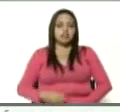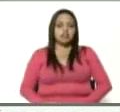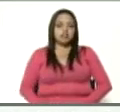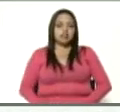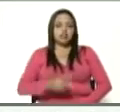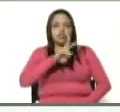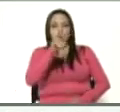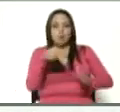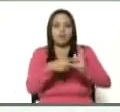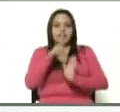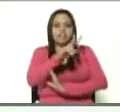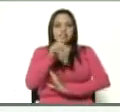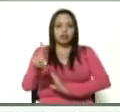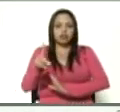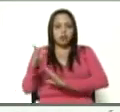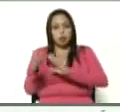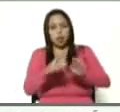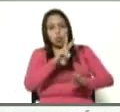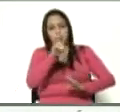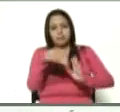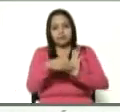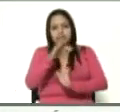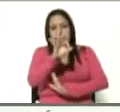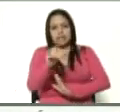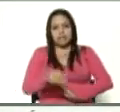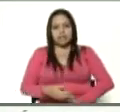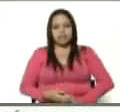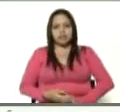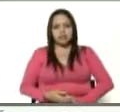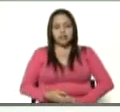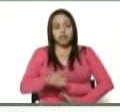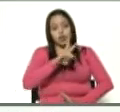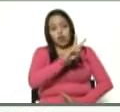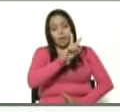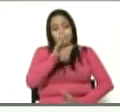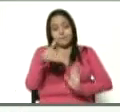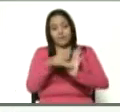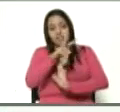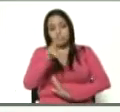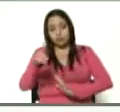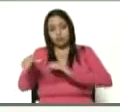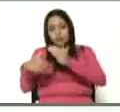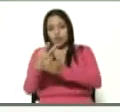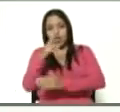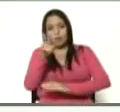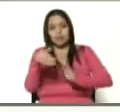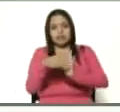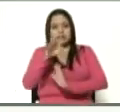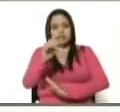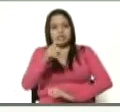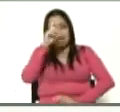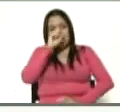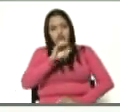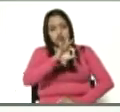2021-2030, 2021-2030, en el año 30,